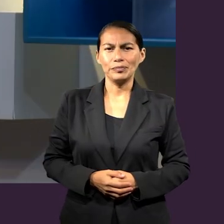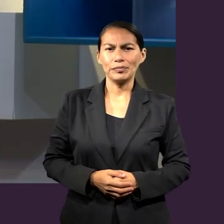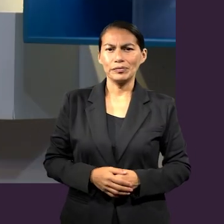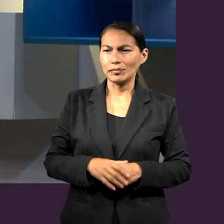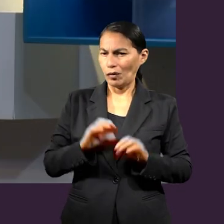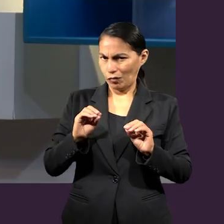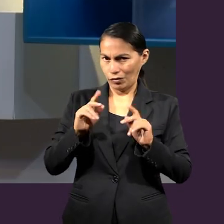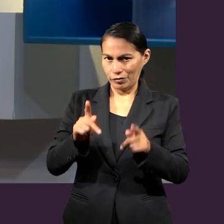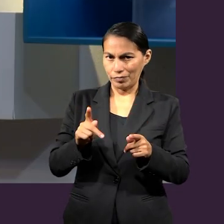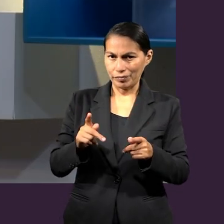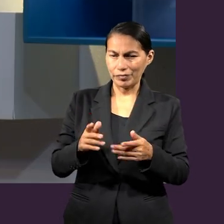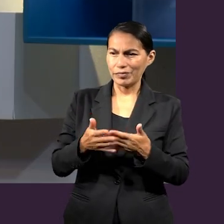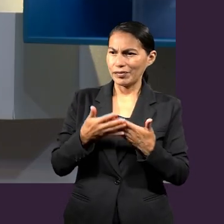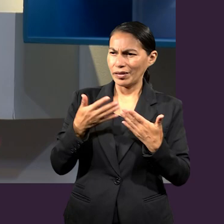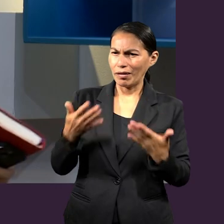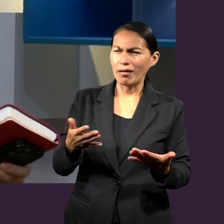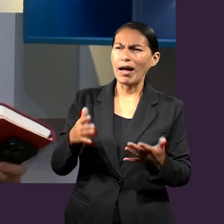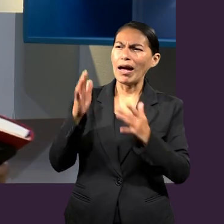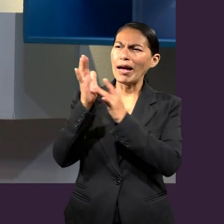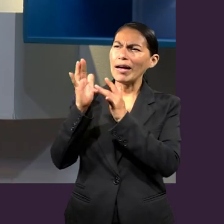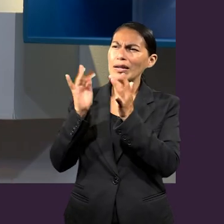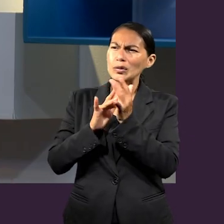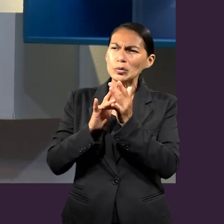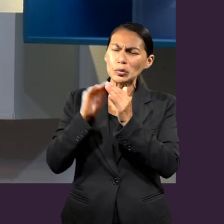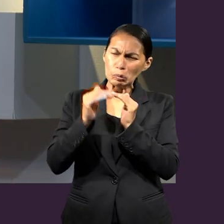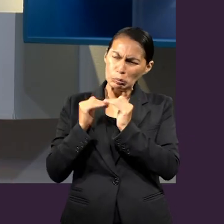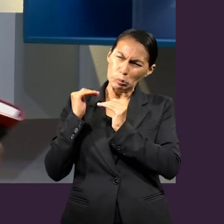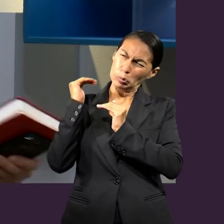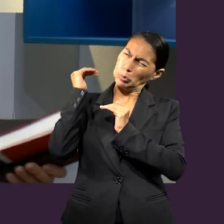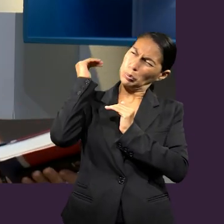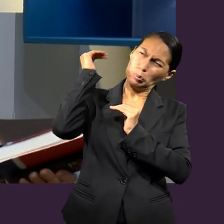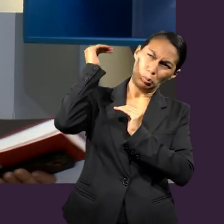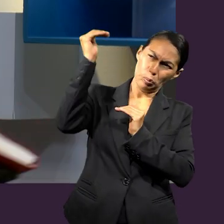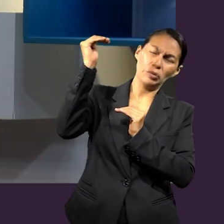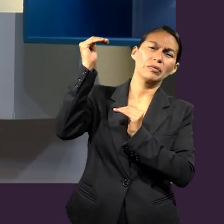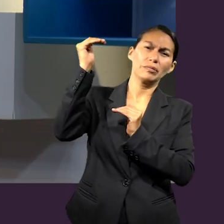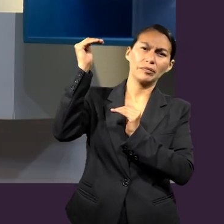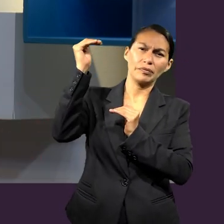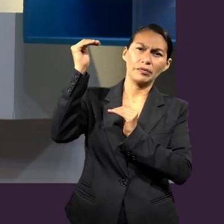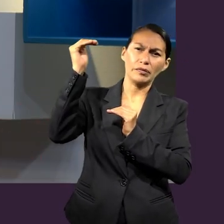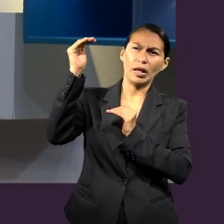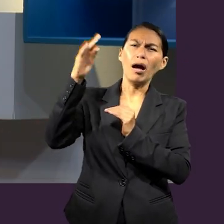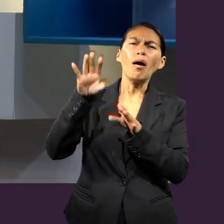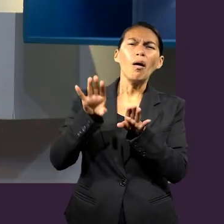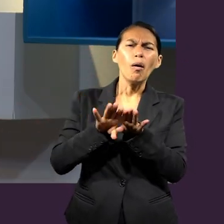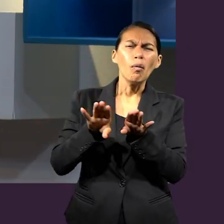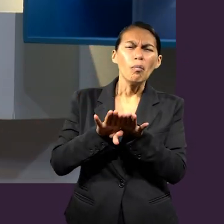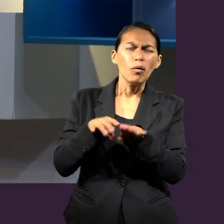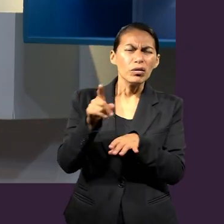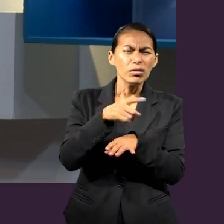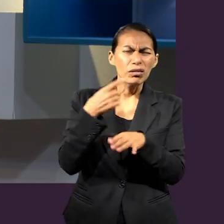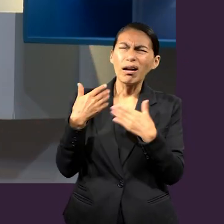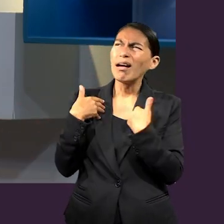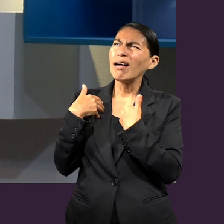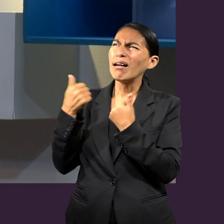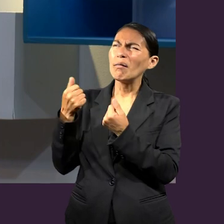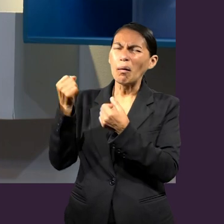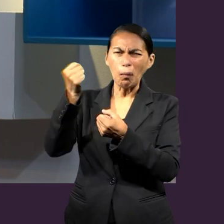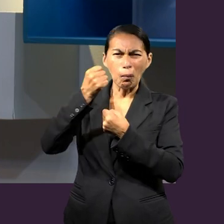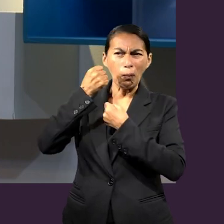Ya sabemos que Cristo recibió todo el poder, se puso a sus enemigos por estar de sus pies, Él está por encima de cualquier